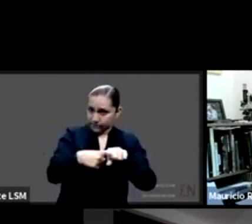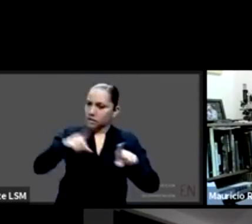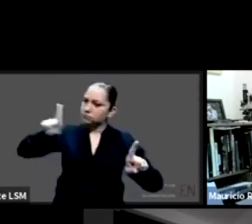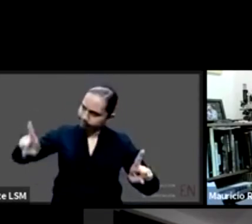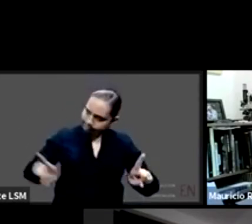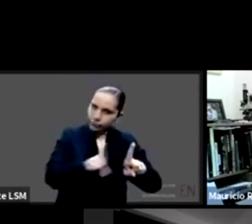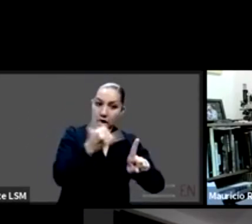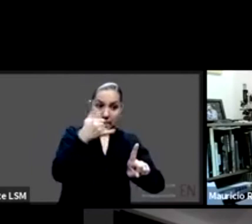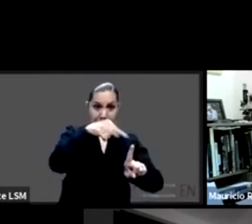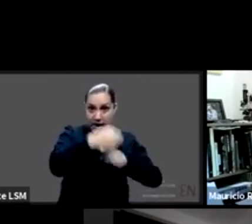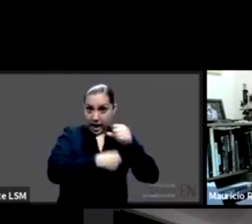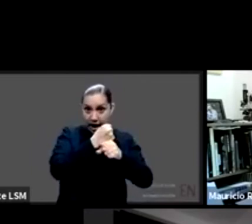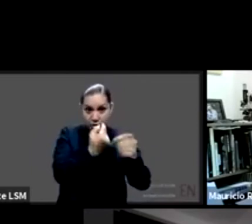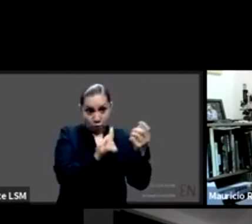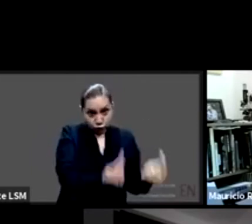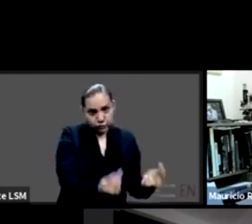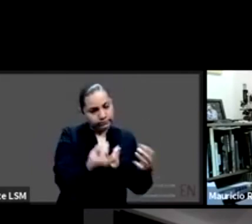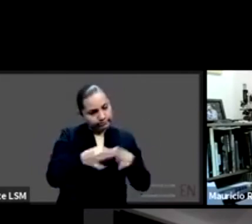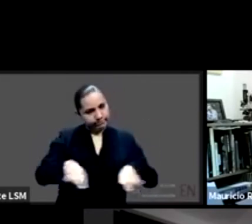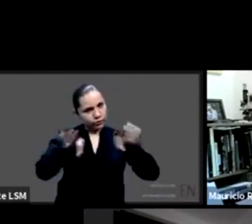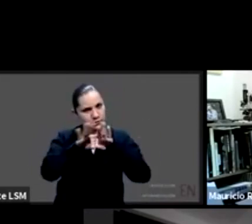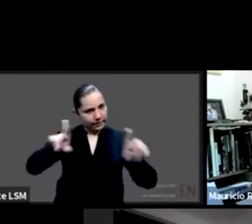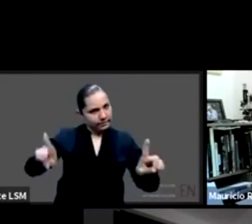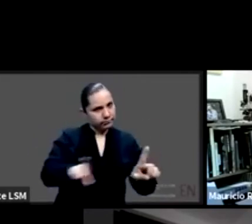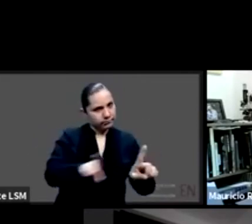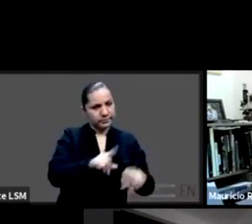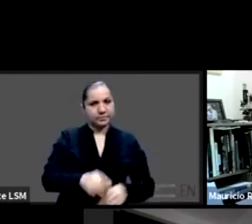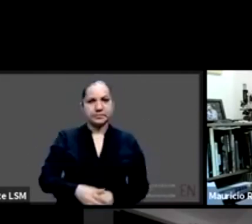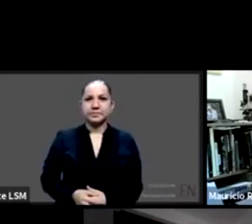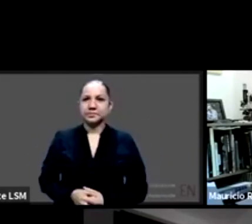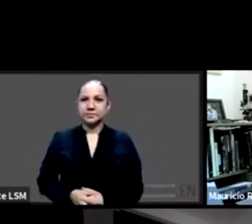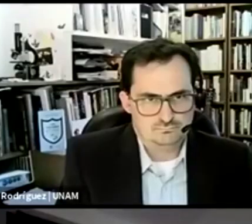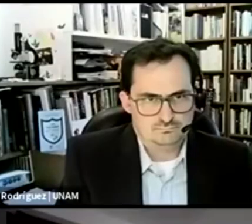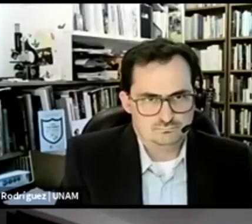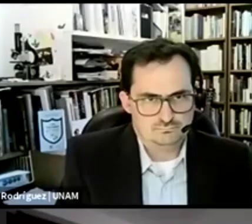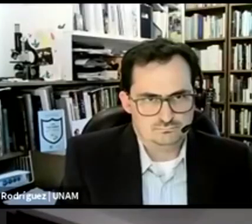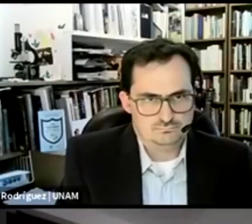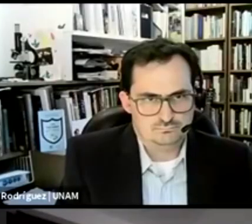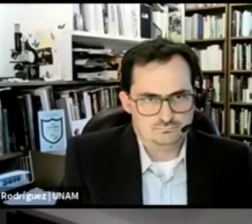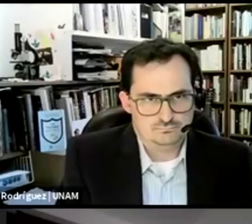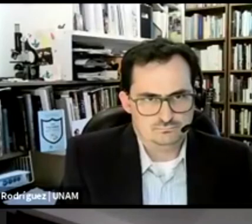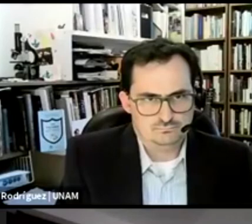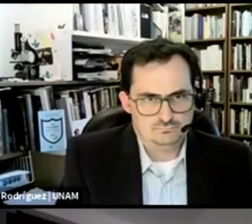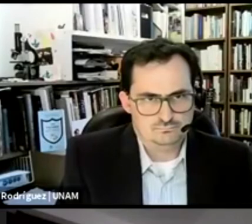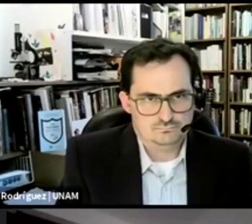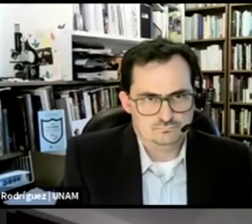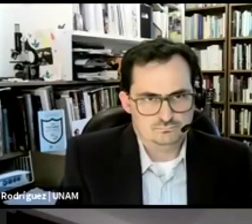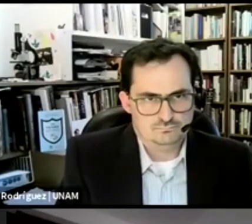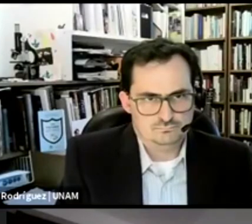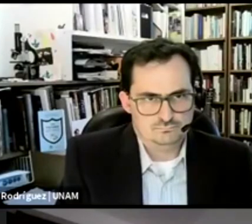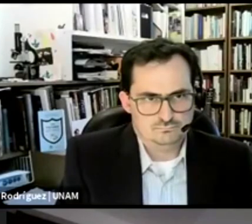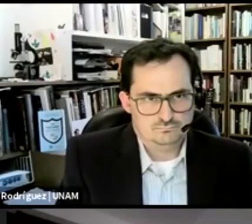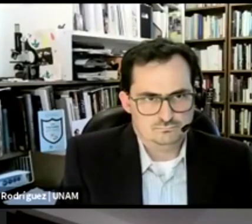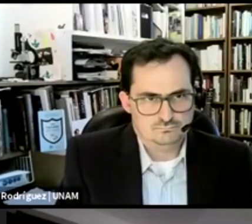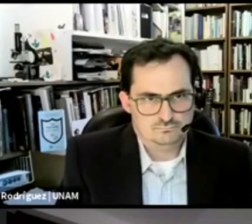edad gracias Ricardo voy a hacer preguntas que nos está haciendo la gente que nos está acompañando una de ellas tiene que ver